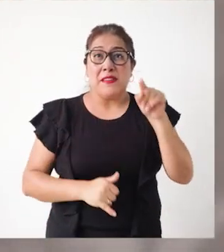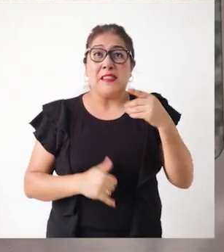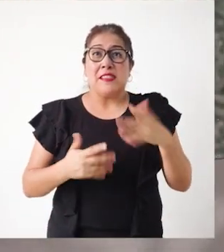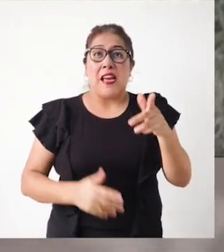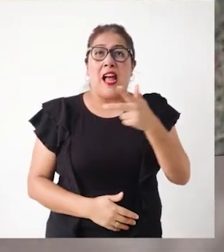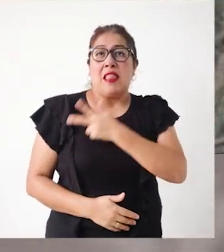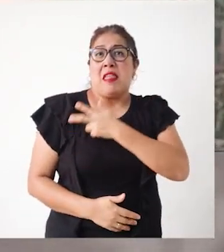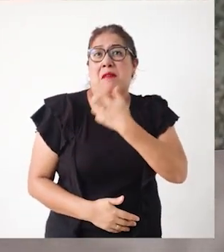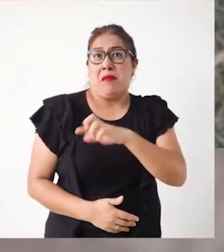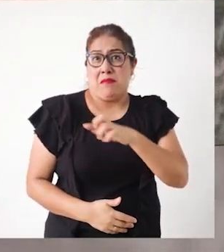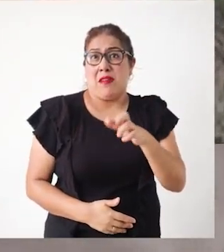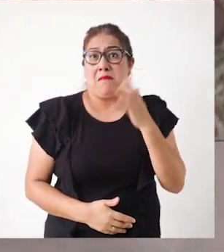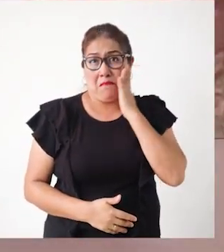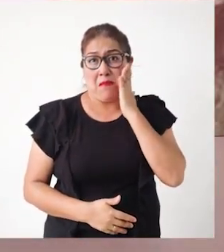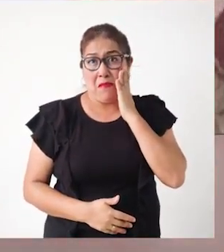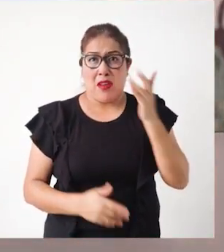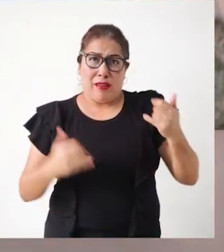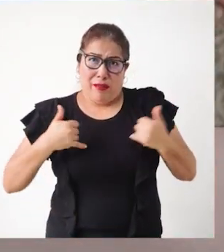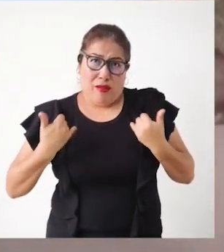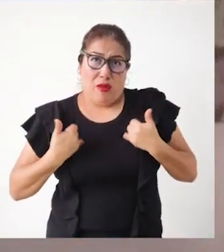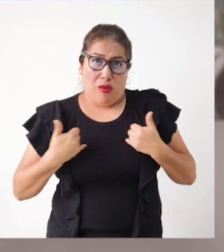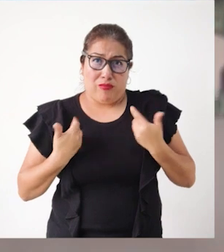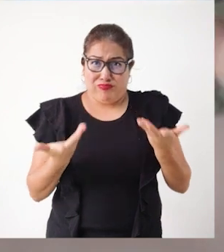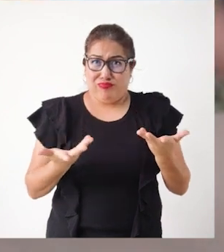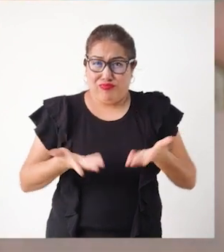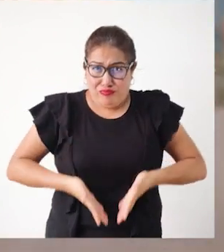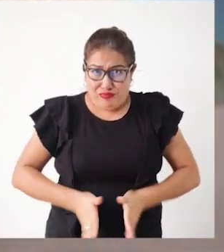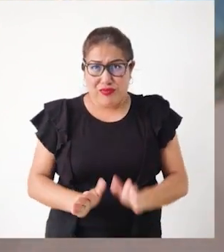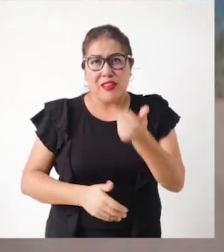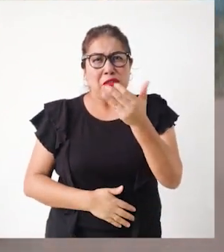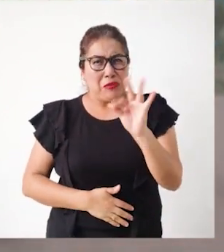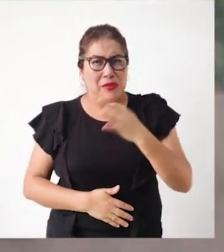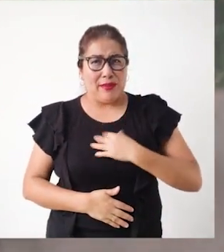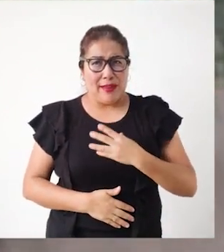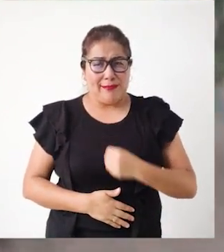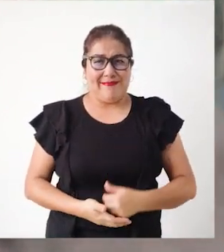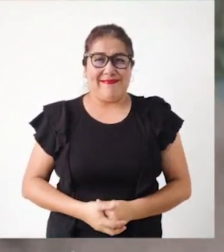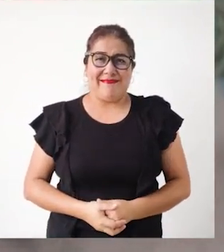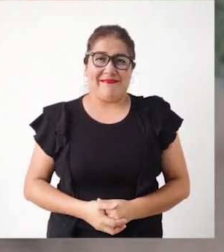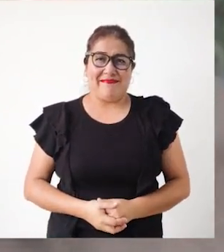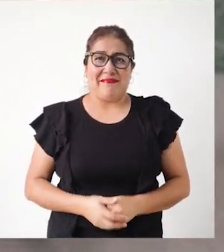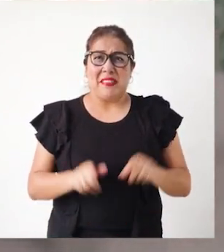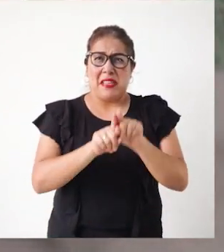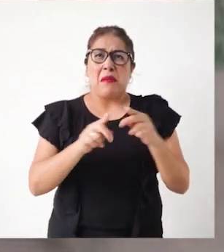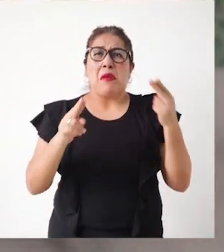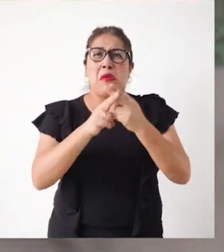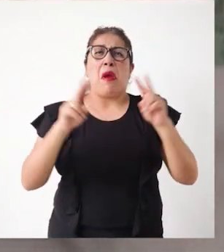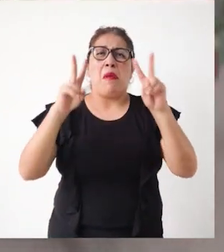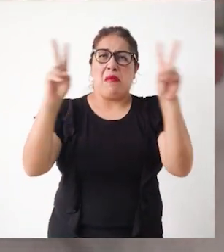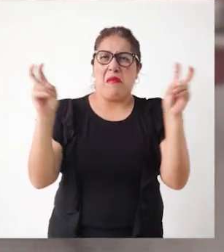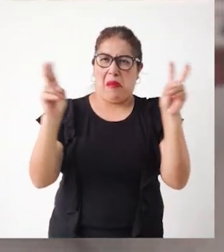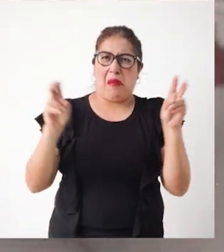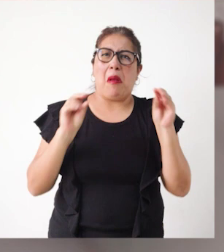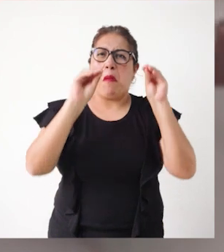tu tercero de primaria, y joven que me ha tenido, ¿no? 19 años. Y también le